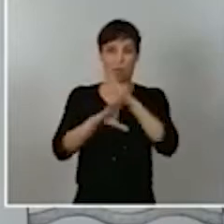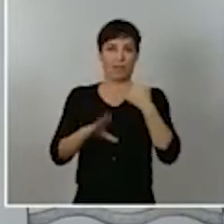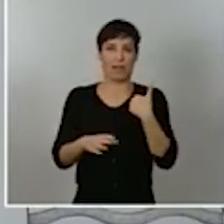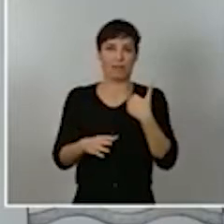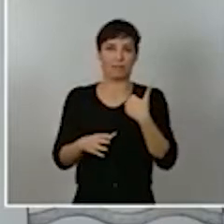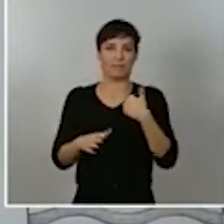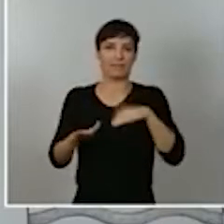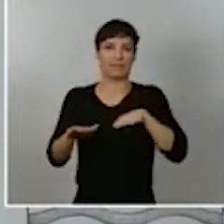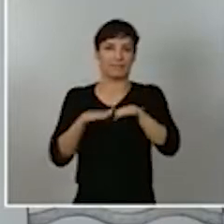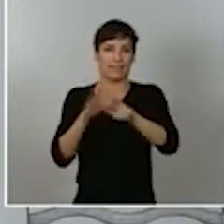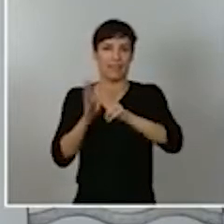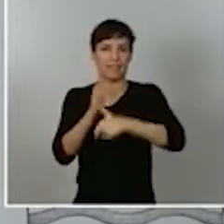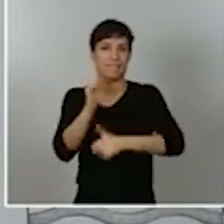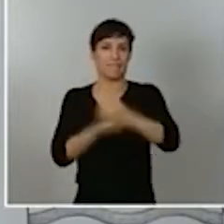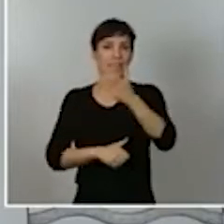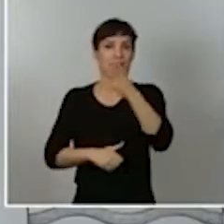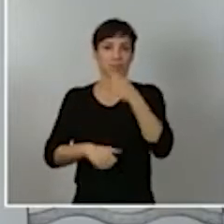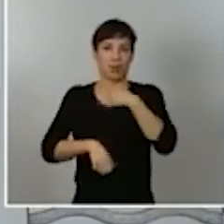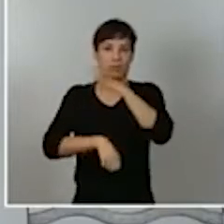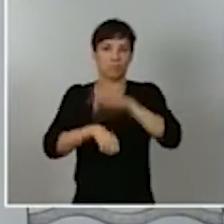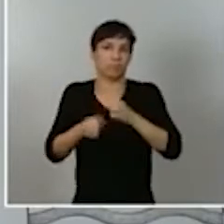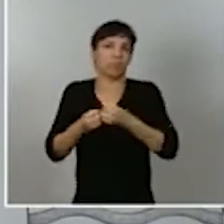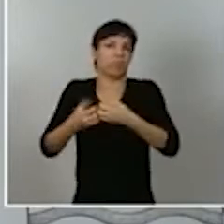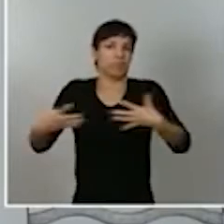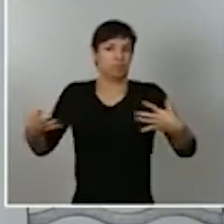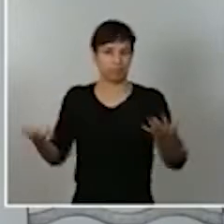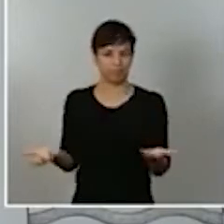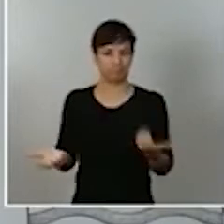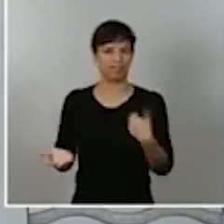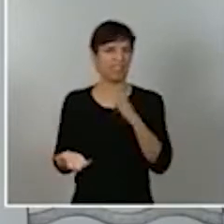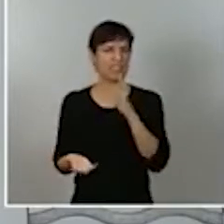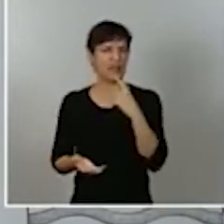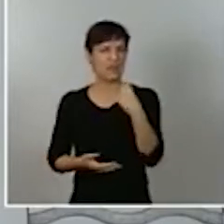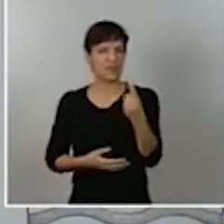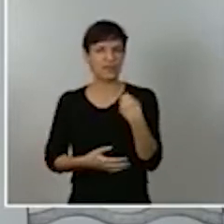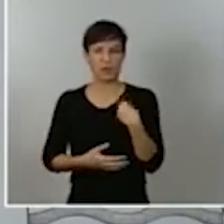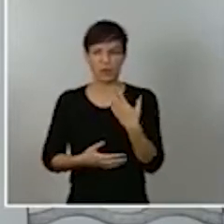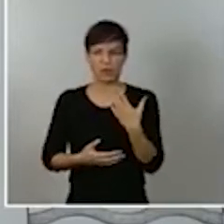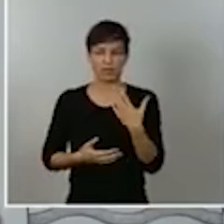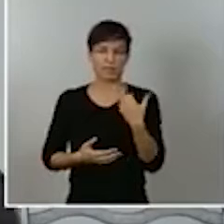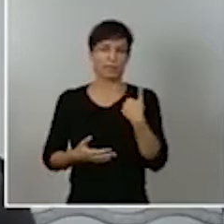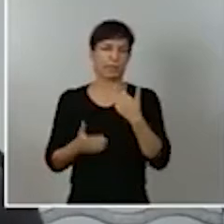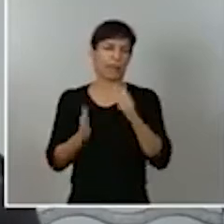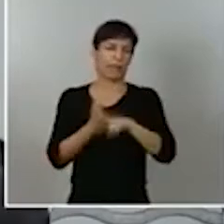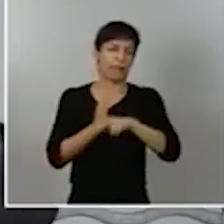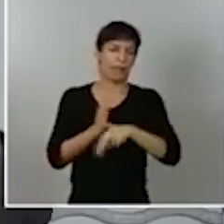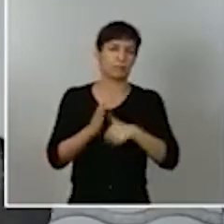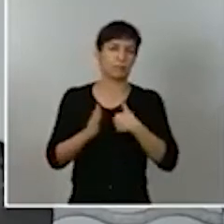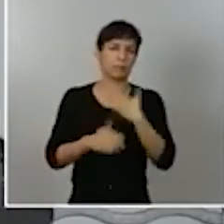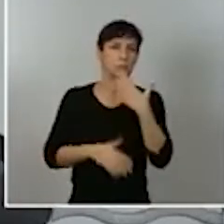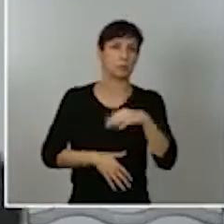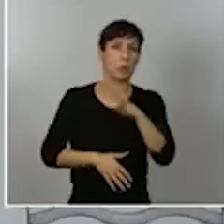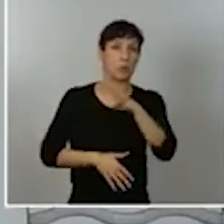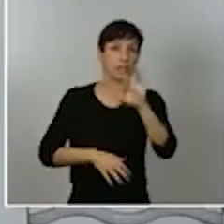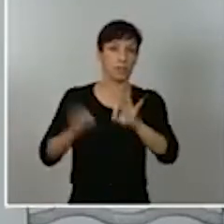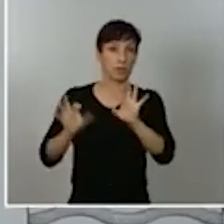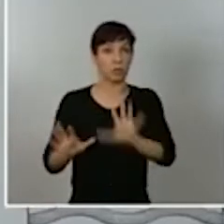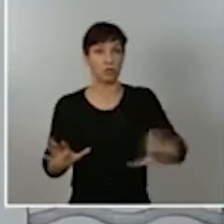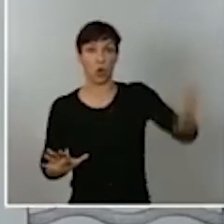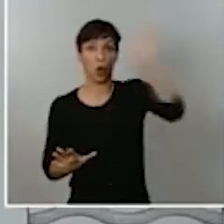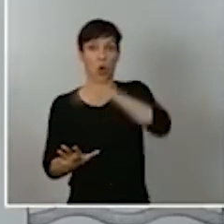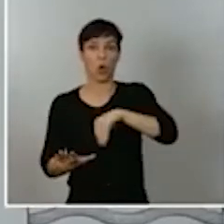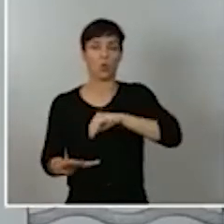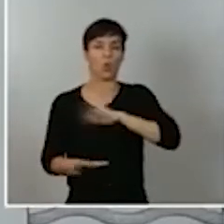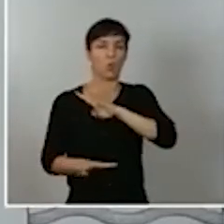los retrasos de notificación que tenemos en torno a 40% son de esa comunidad. Esto no quiere decir que no pongan el máximo empeño